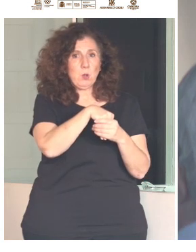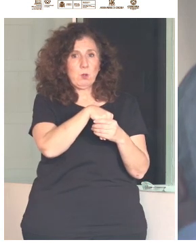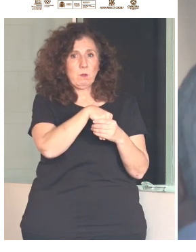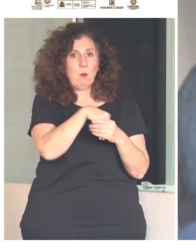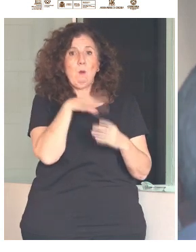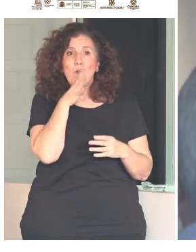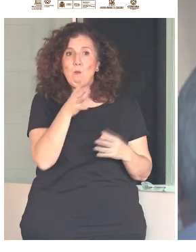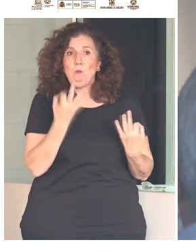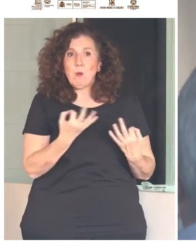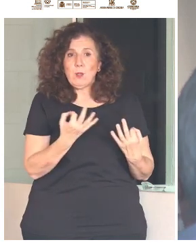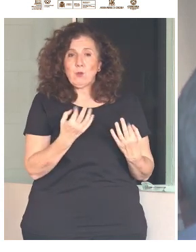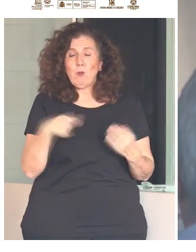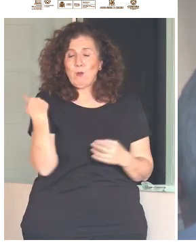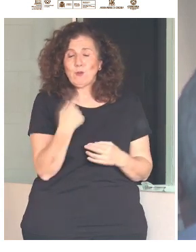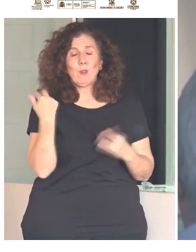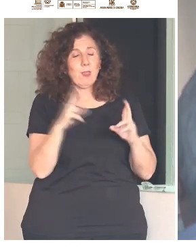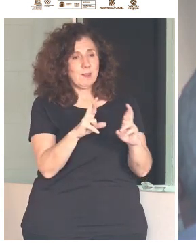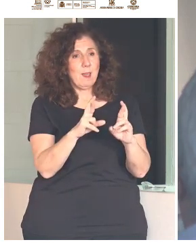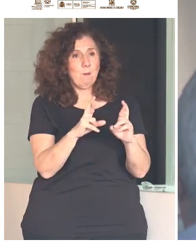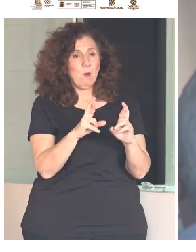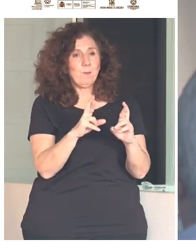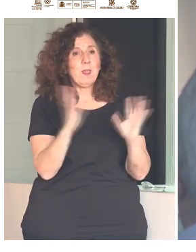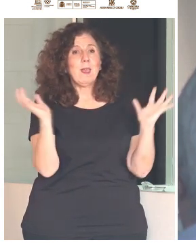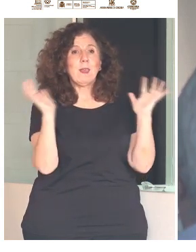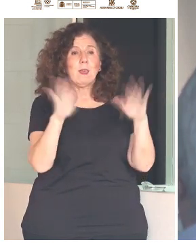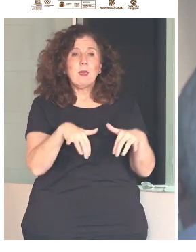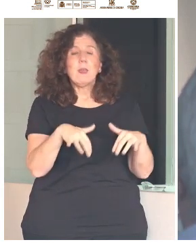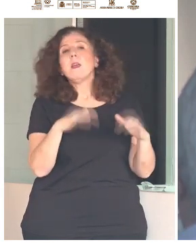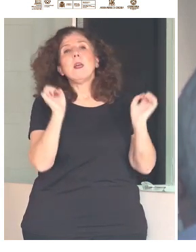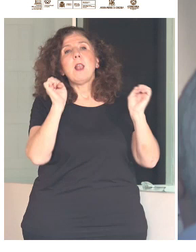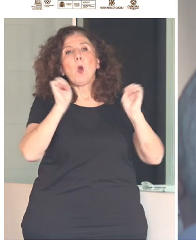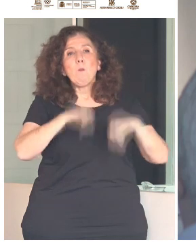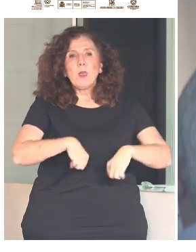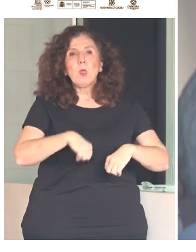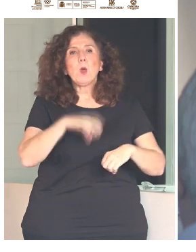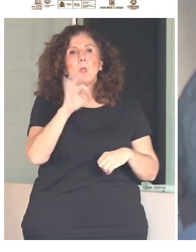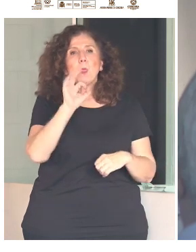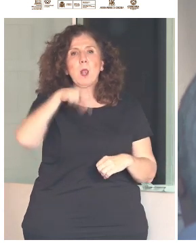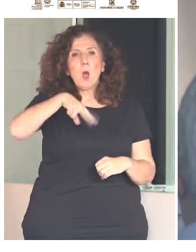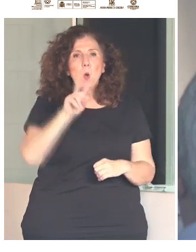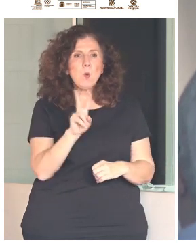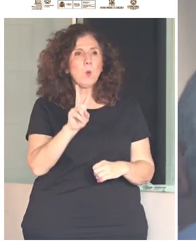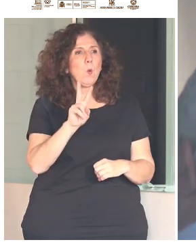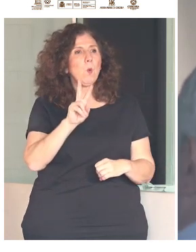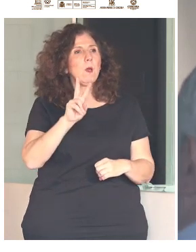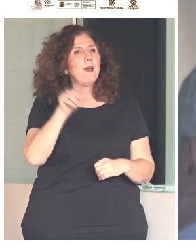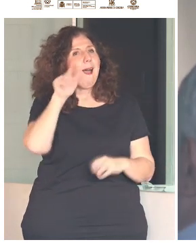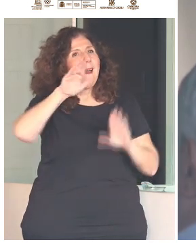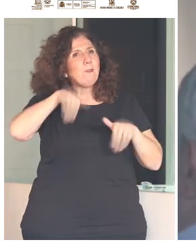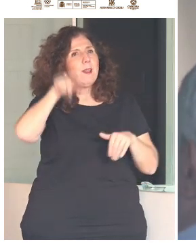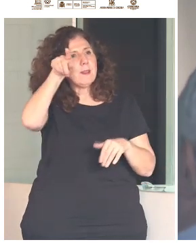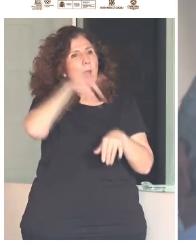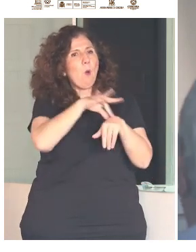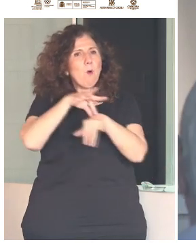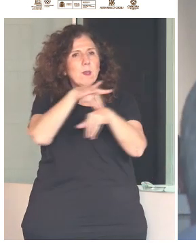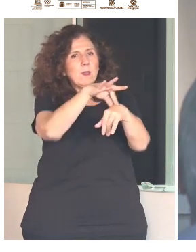nuestro deseo que la Convención, la Convención de la ONU, sea el timón para erradicar estas prácticas nocivas,